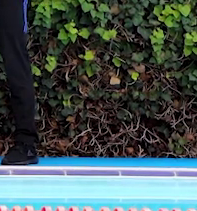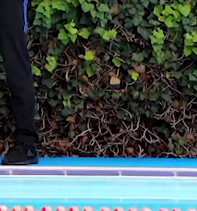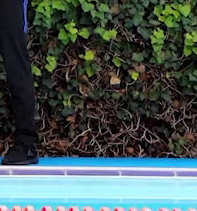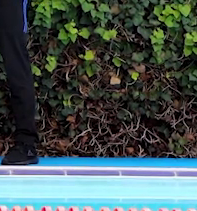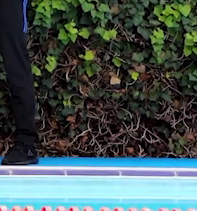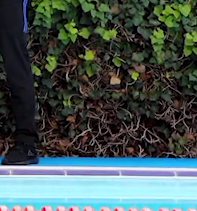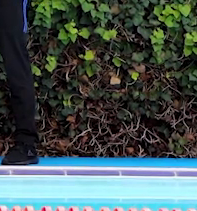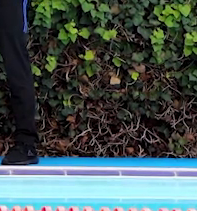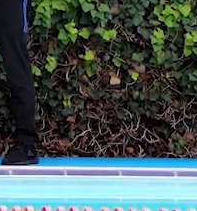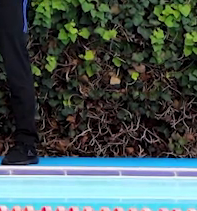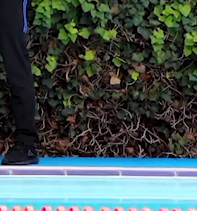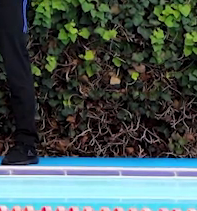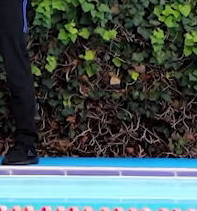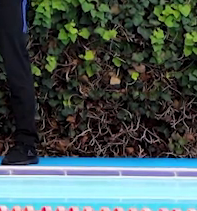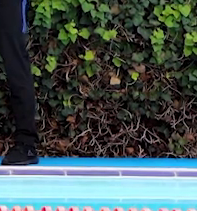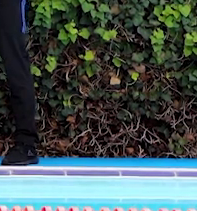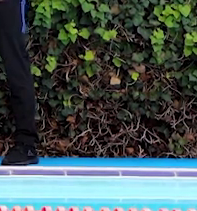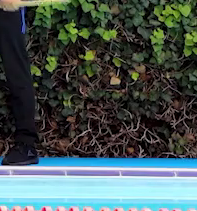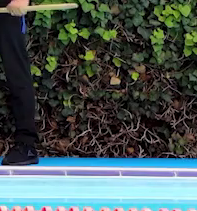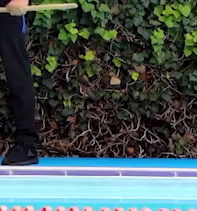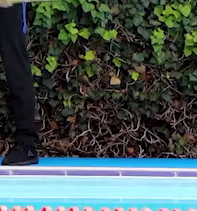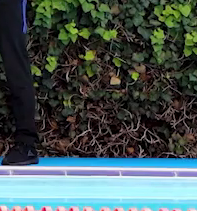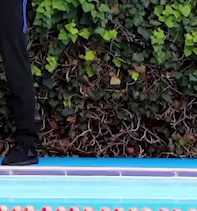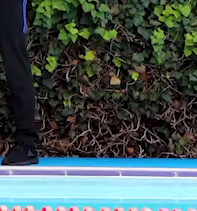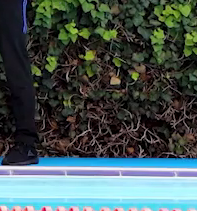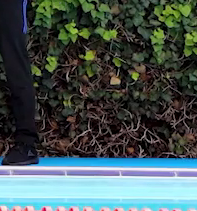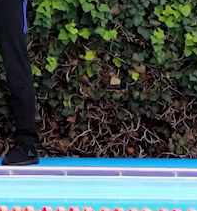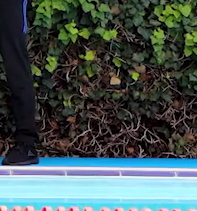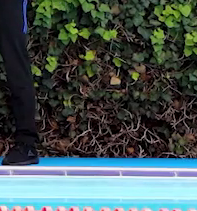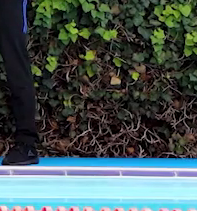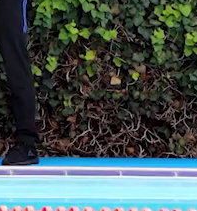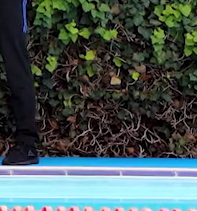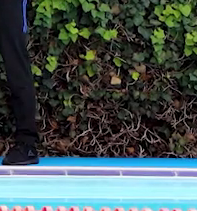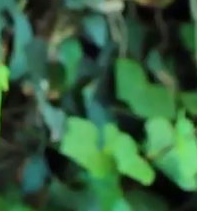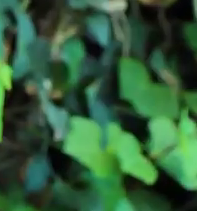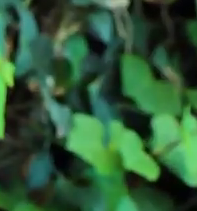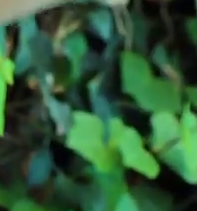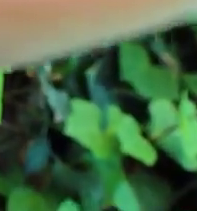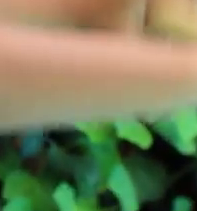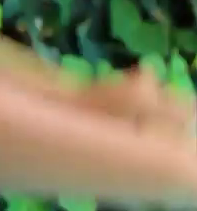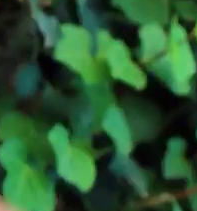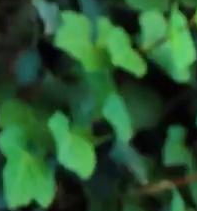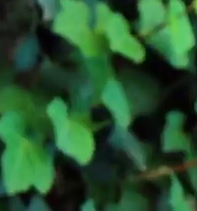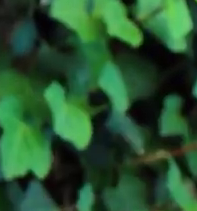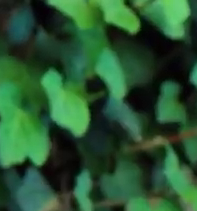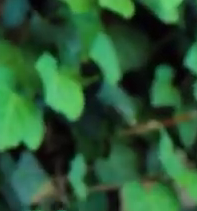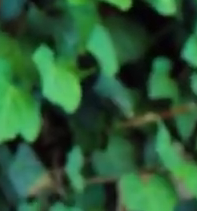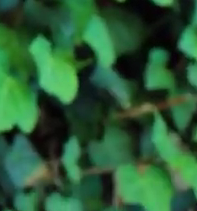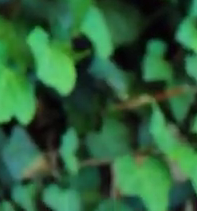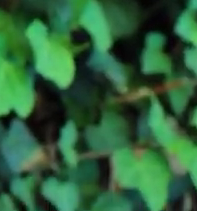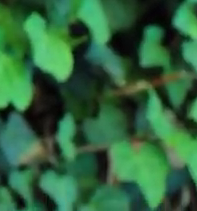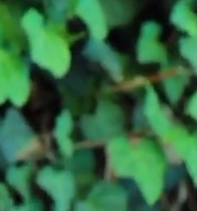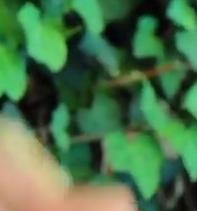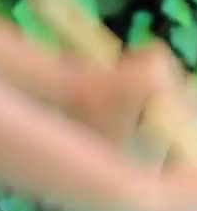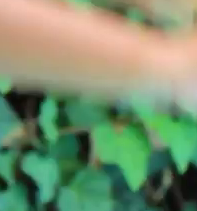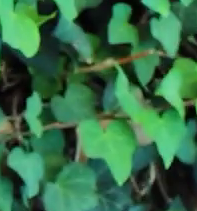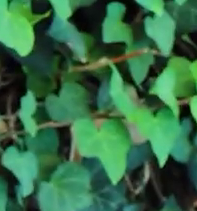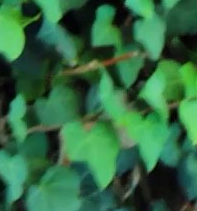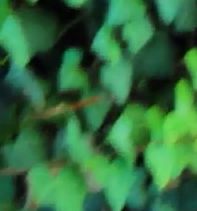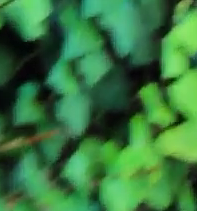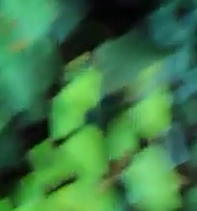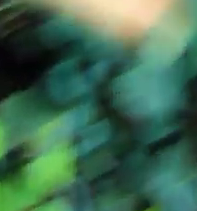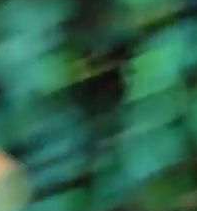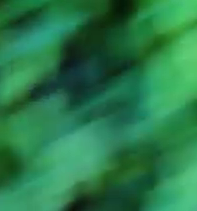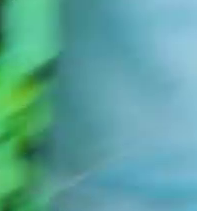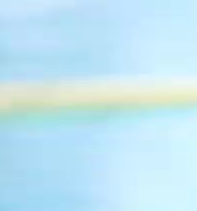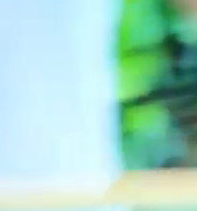Espalda derecha. Bajamos. Que no rebase el palo la altura de nuestra barbilla.